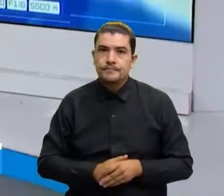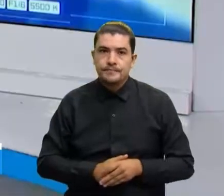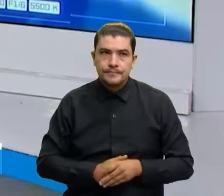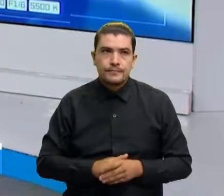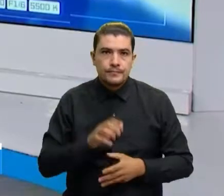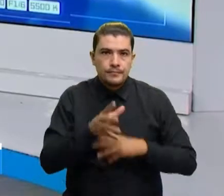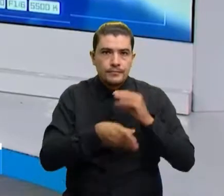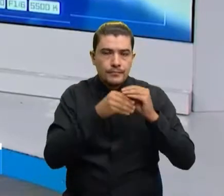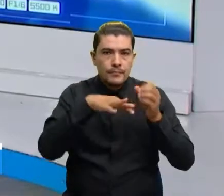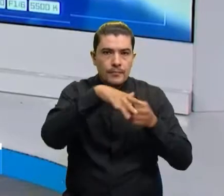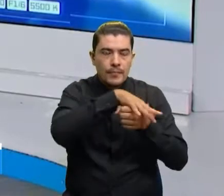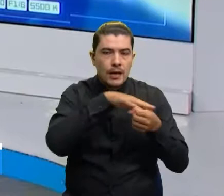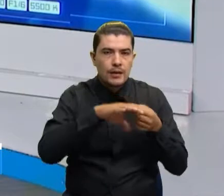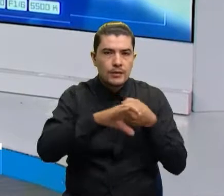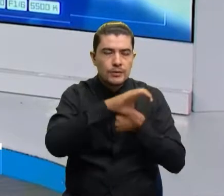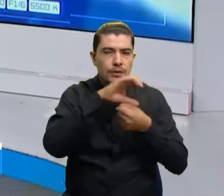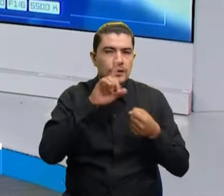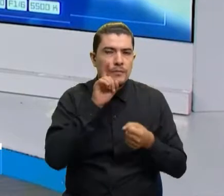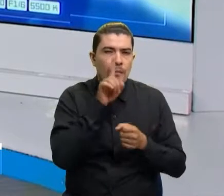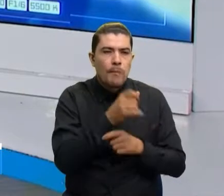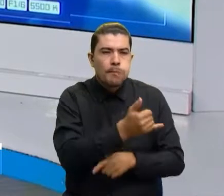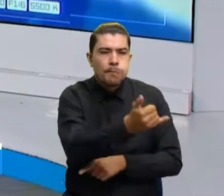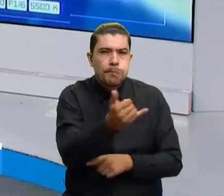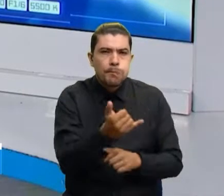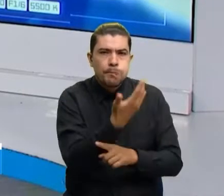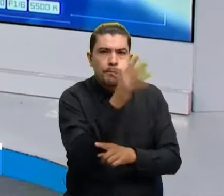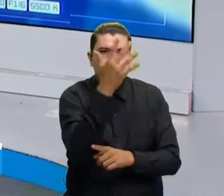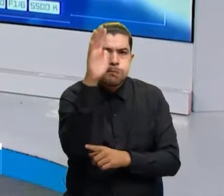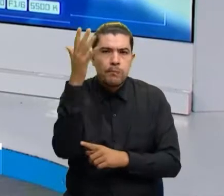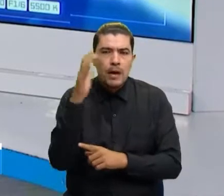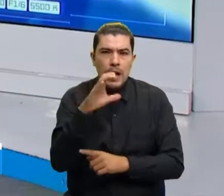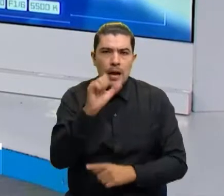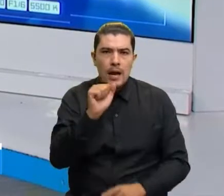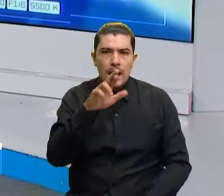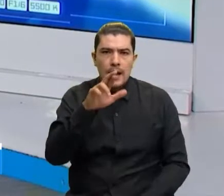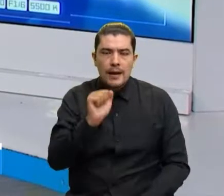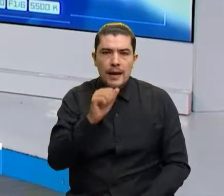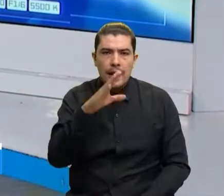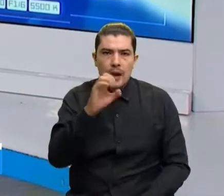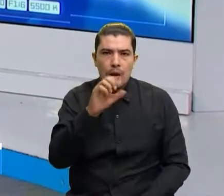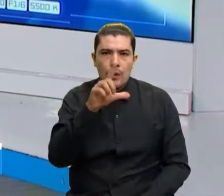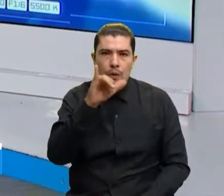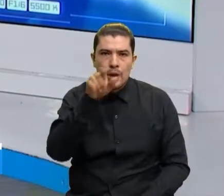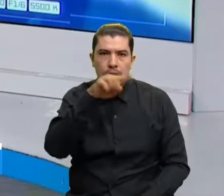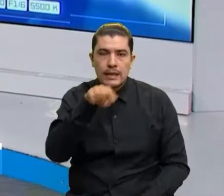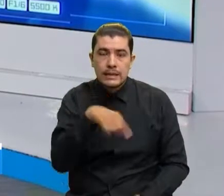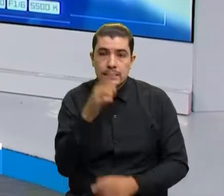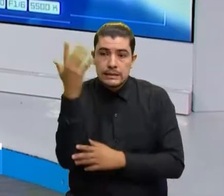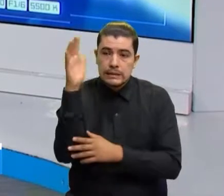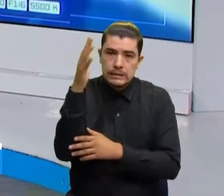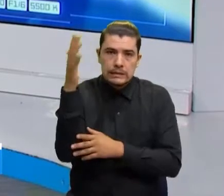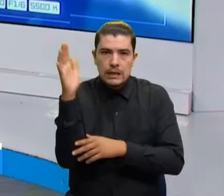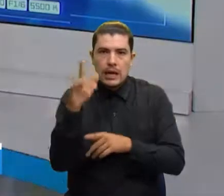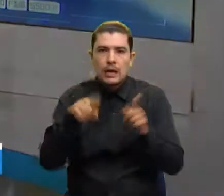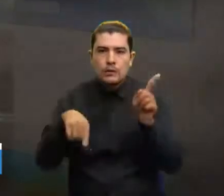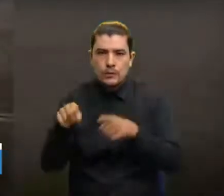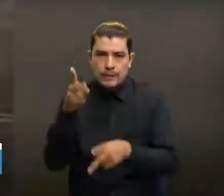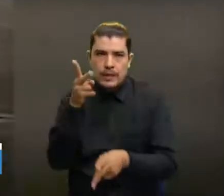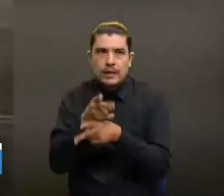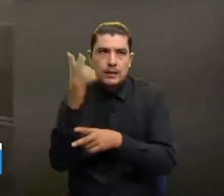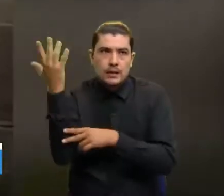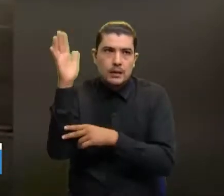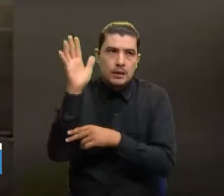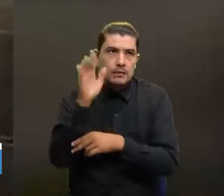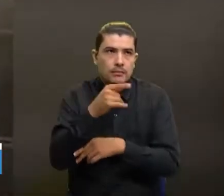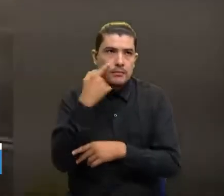barrio de Bucaramanga. Desde el parecer hay unos árboles de caracolís que están colocando en riesgo algunas viviendas. Veamos. Como